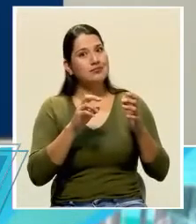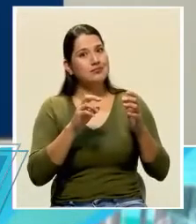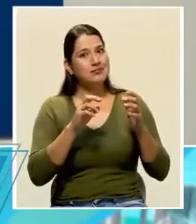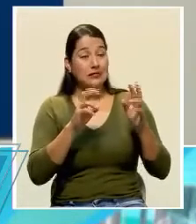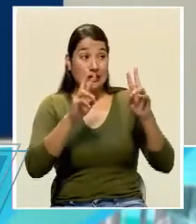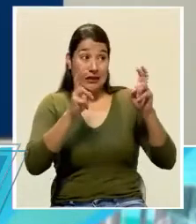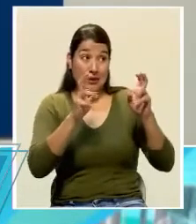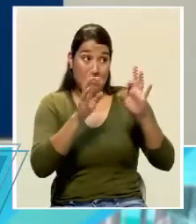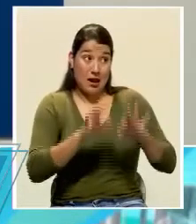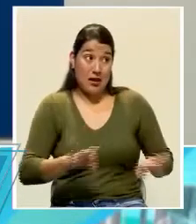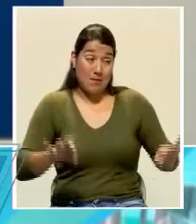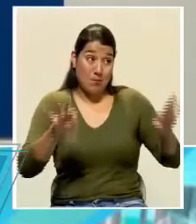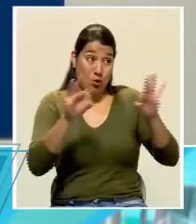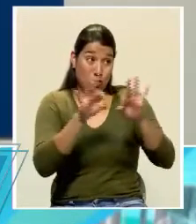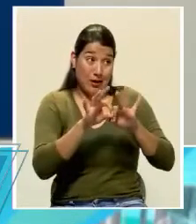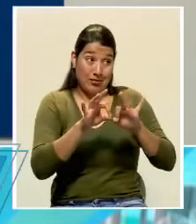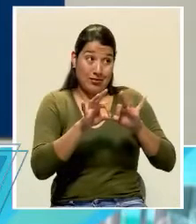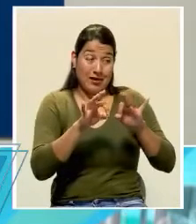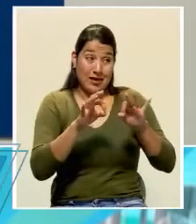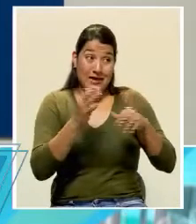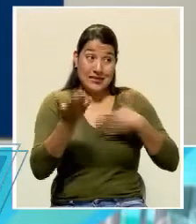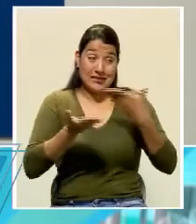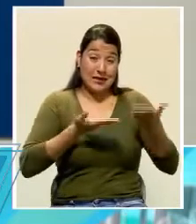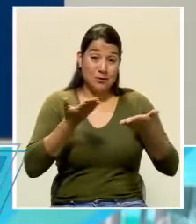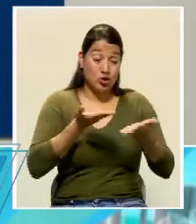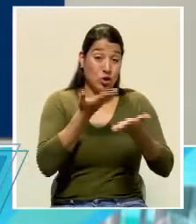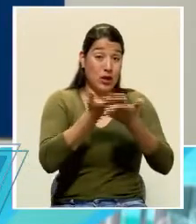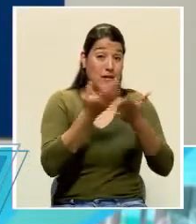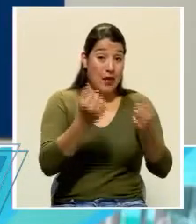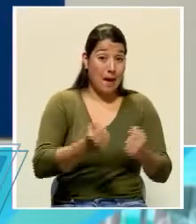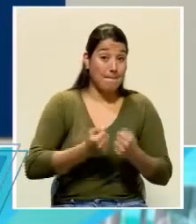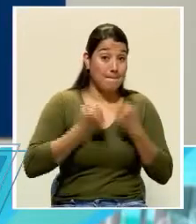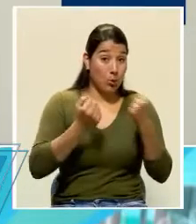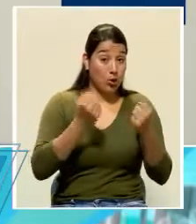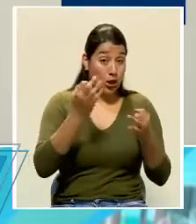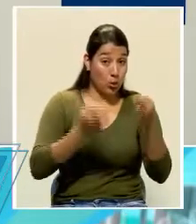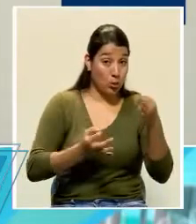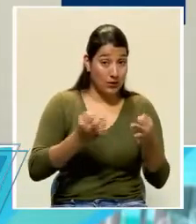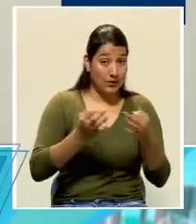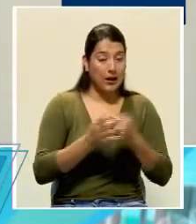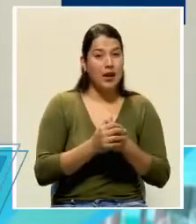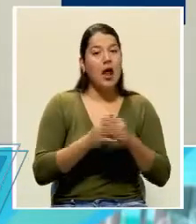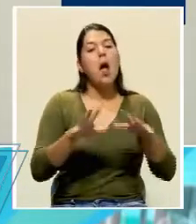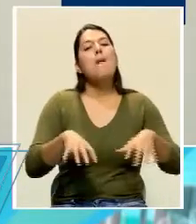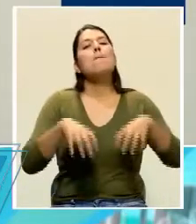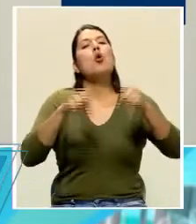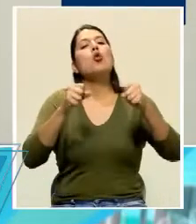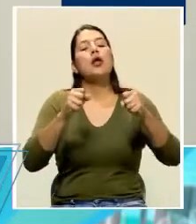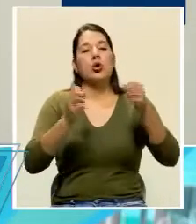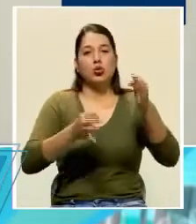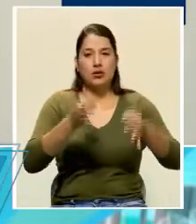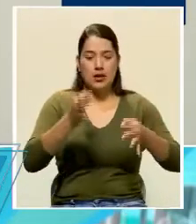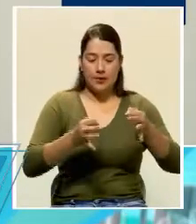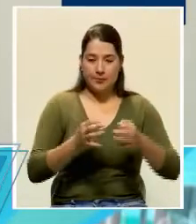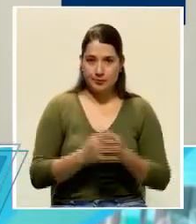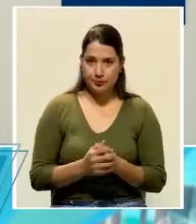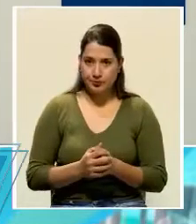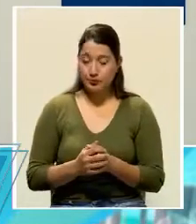en el servicio que brinda el Poder Judicial? Bueno, dentro de la reestructuración de prioridades y de